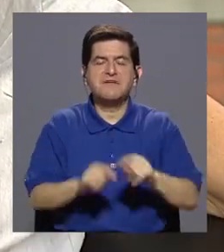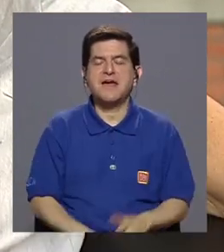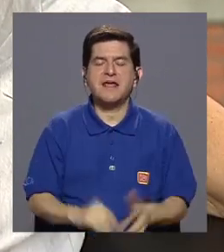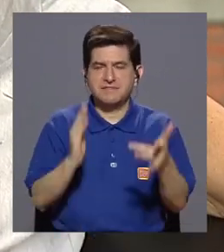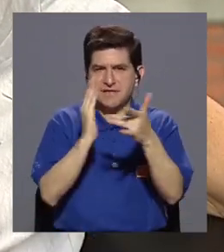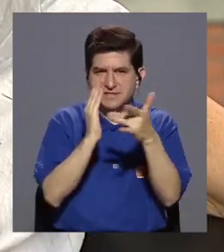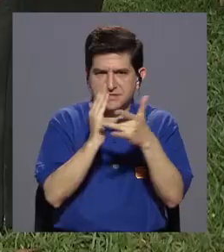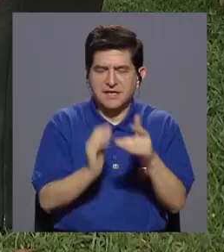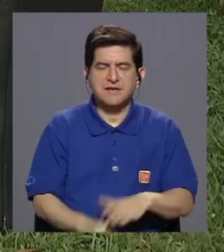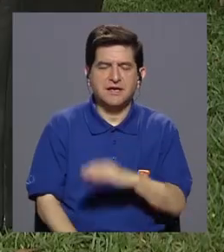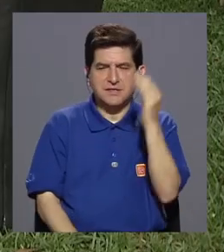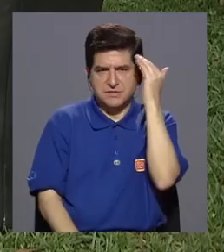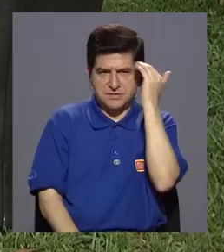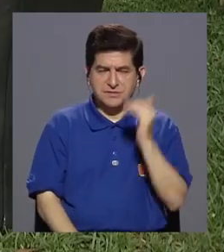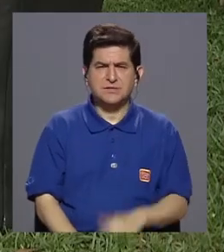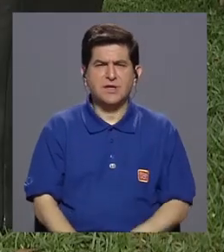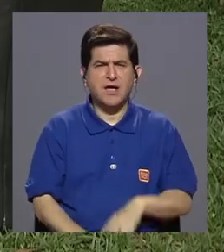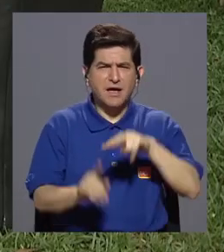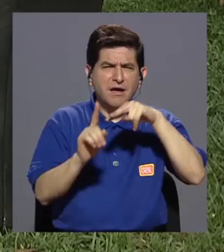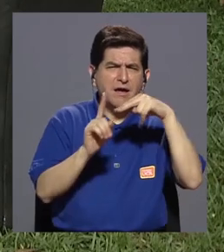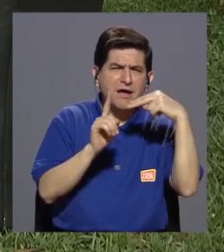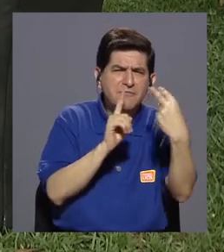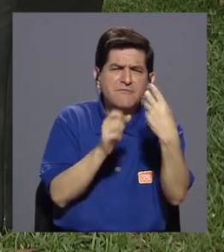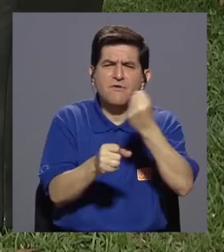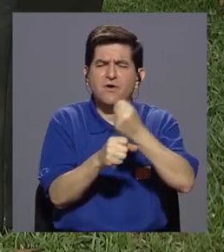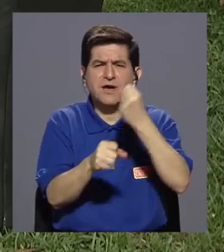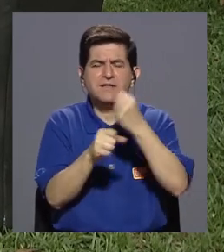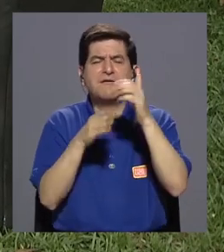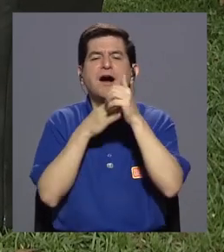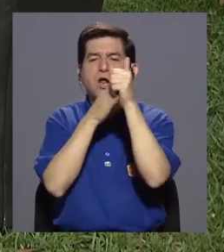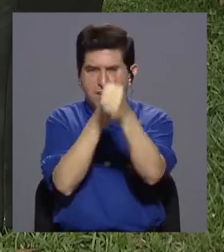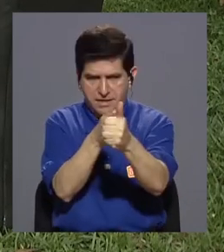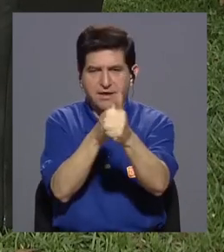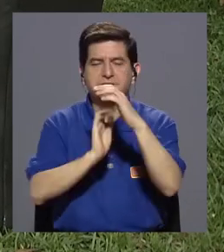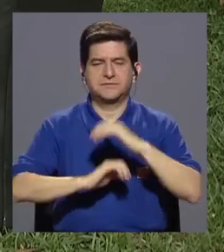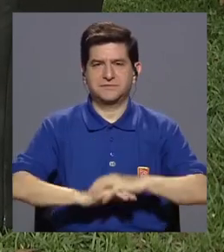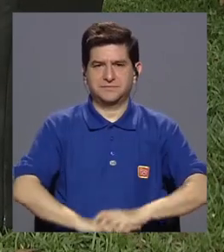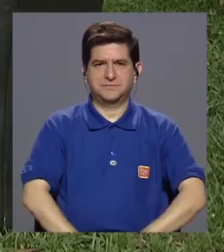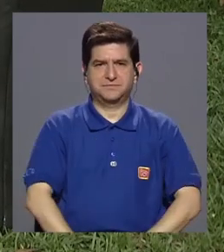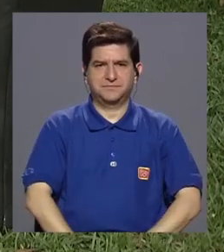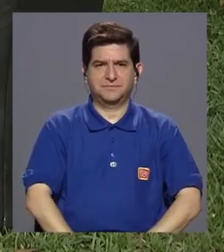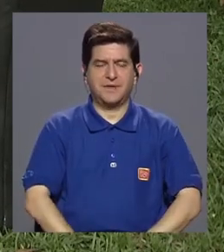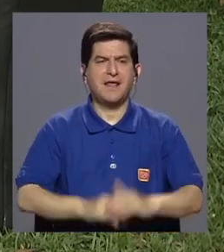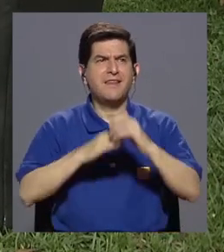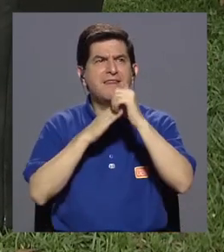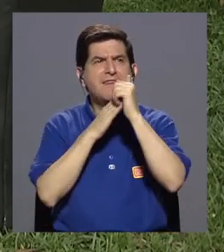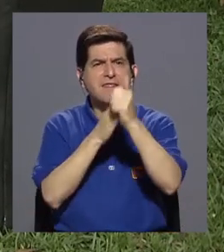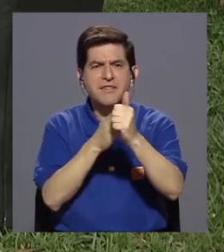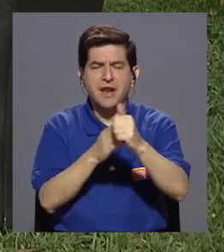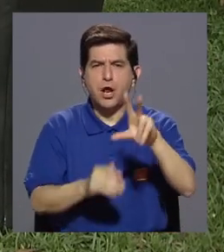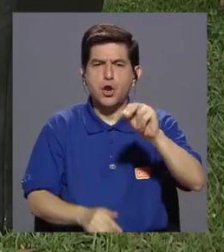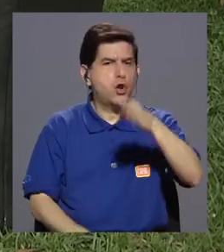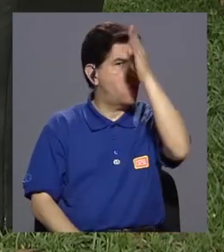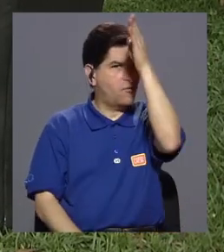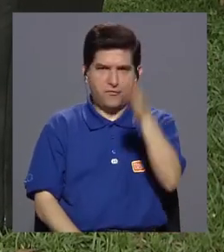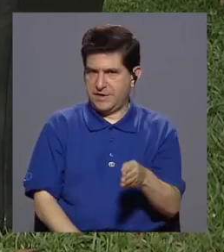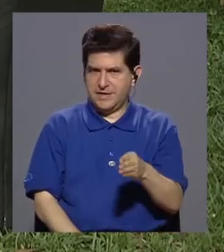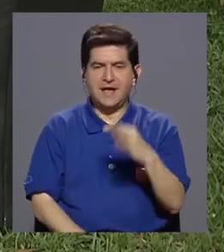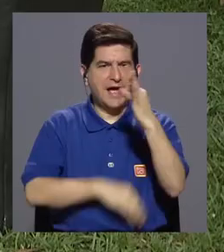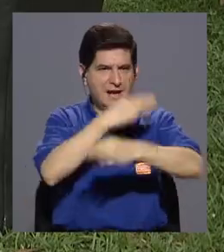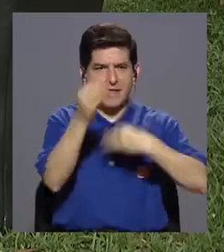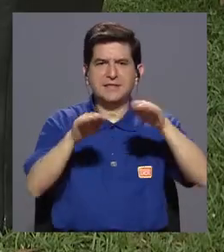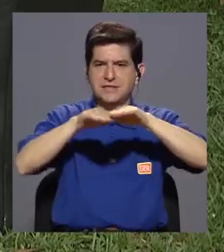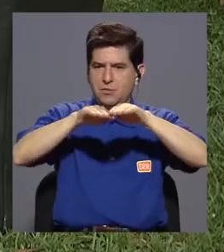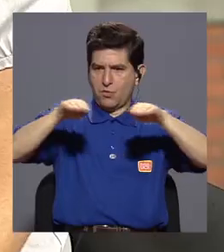y de mi conocimiento. decisiones, por ejemplo. Es un enfoque que trabaja mucho al liderazgo, a un liderazgo no vertical, sino a un